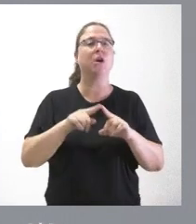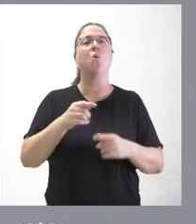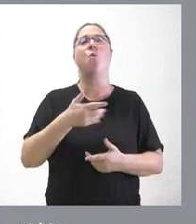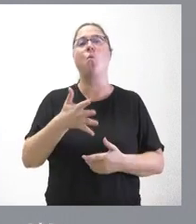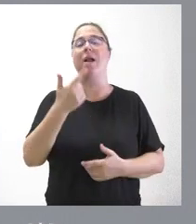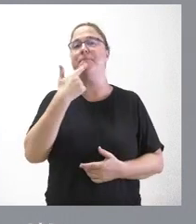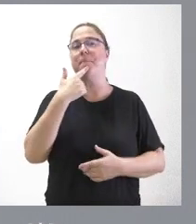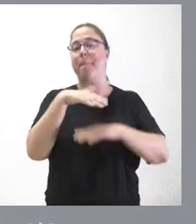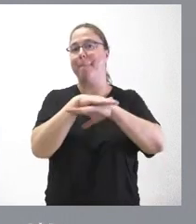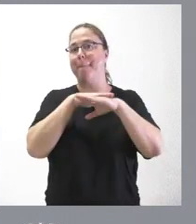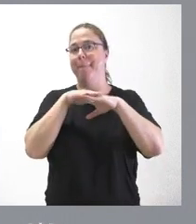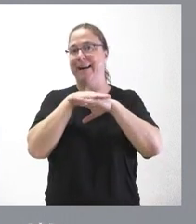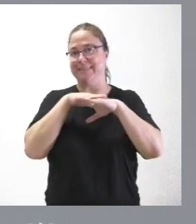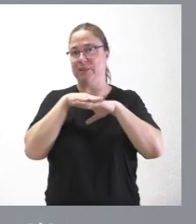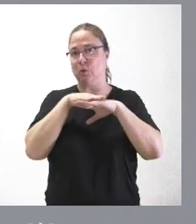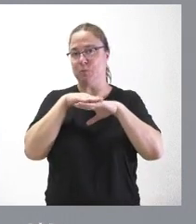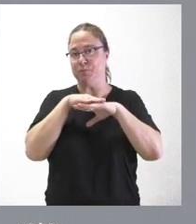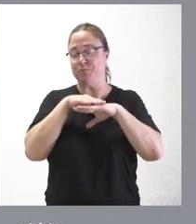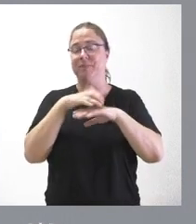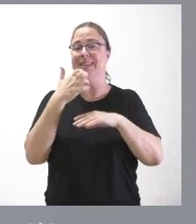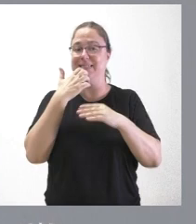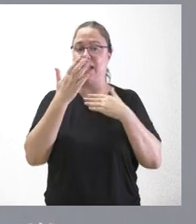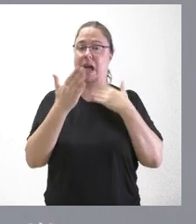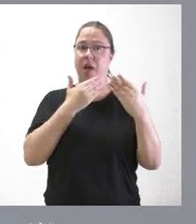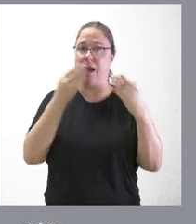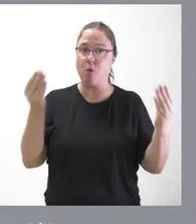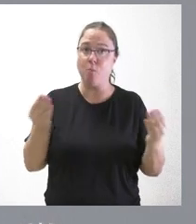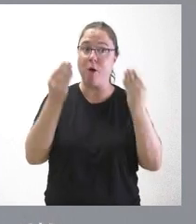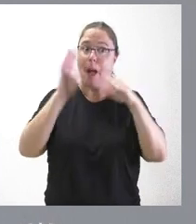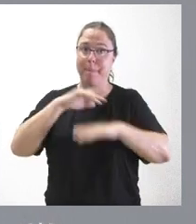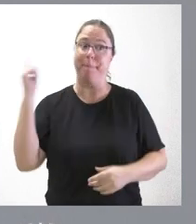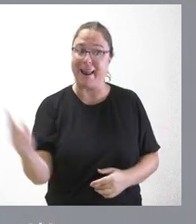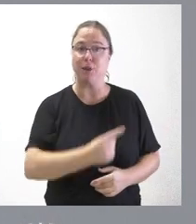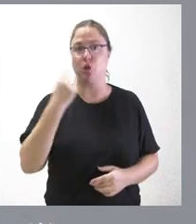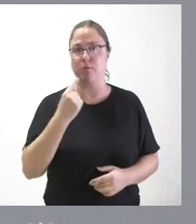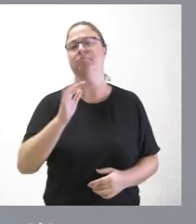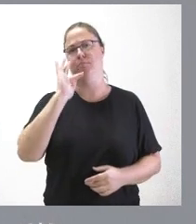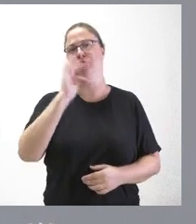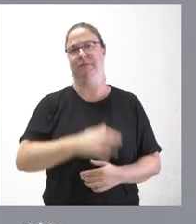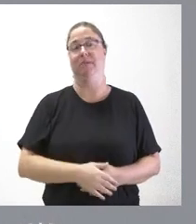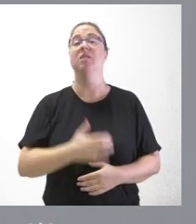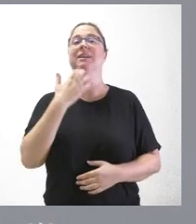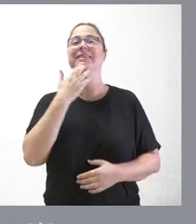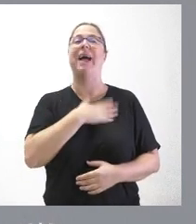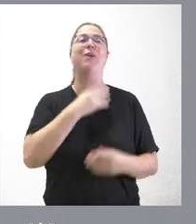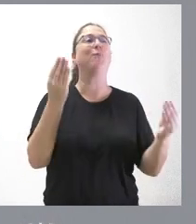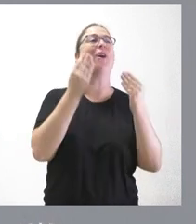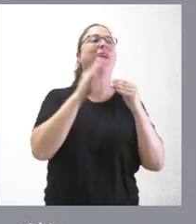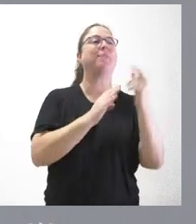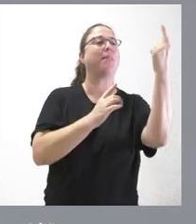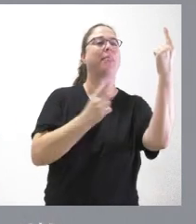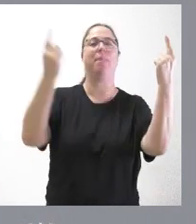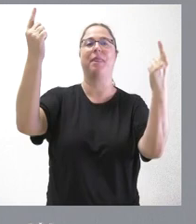como principio básico, el que se hable de mejorar para todos es positivo. Que se hable de mejorar solo para algunos,